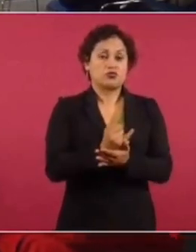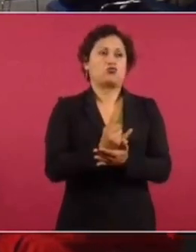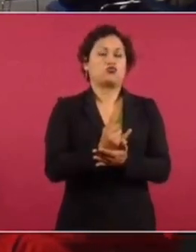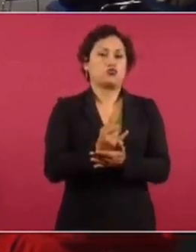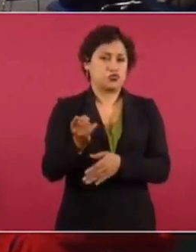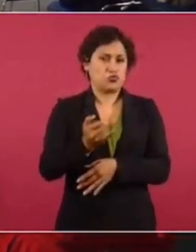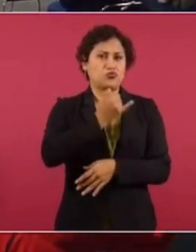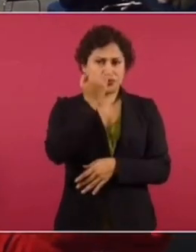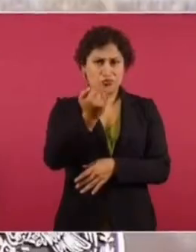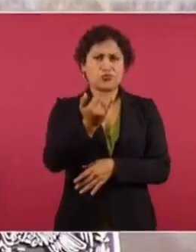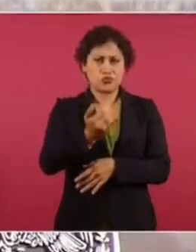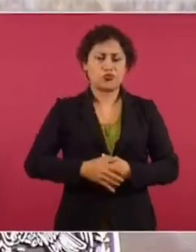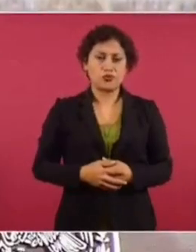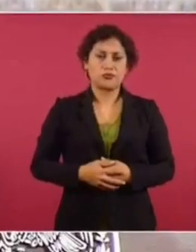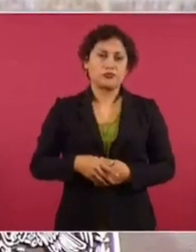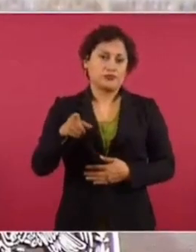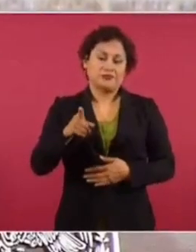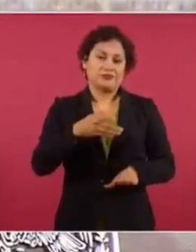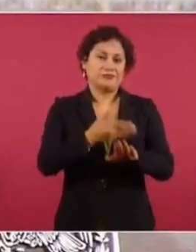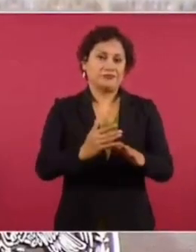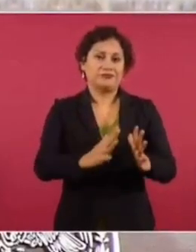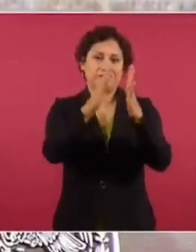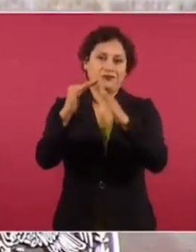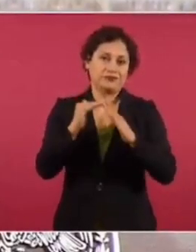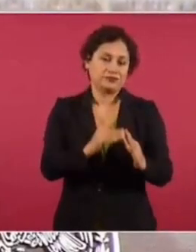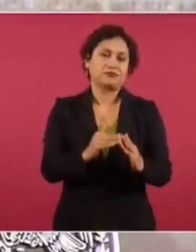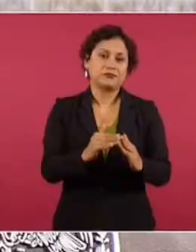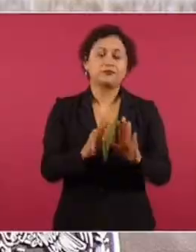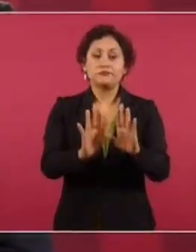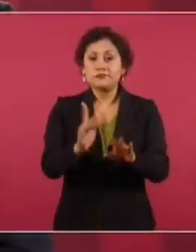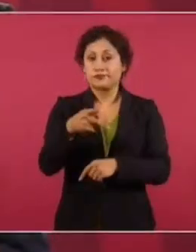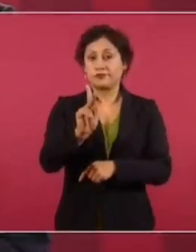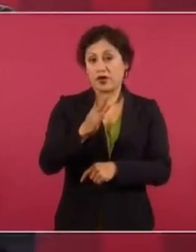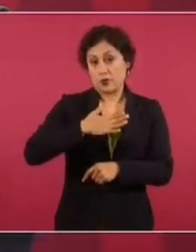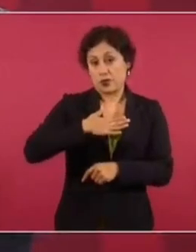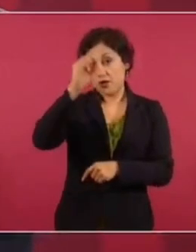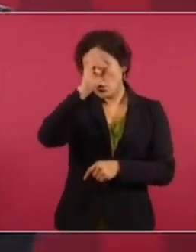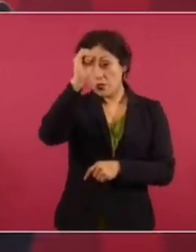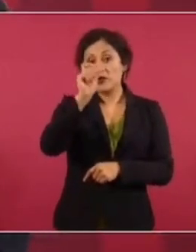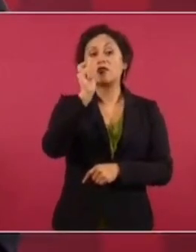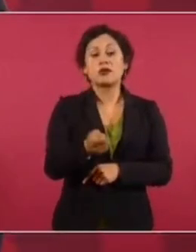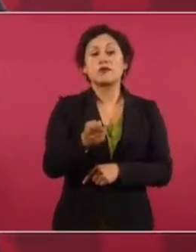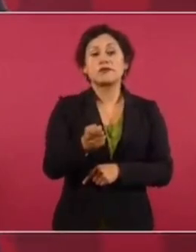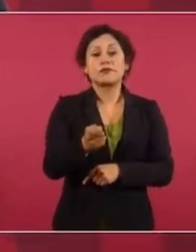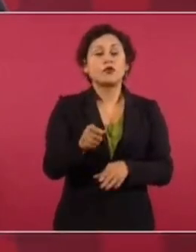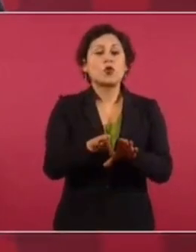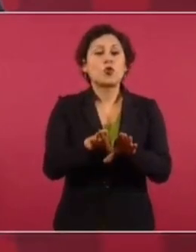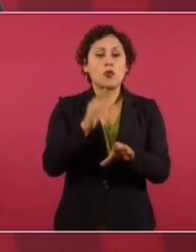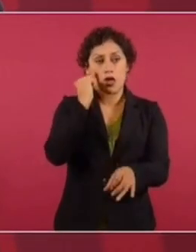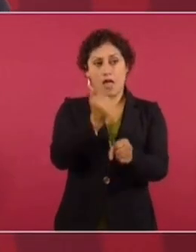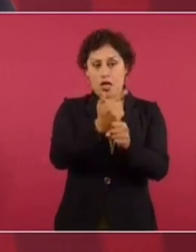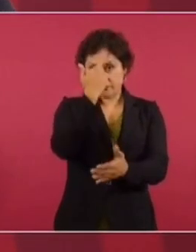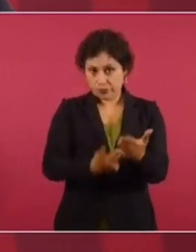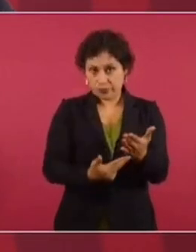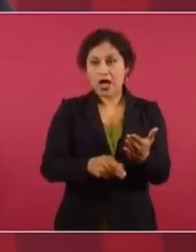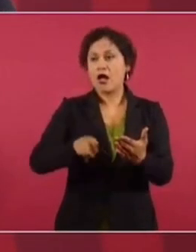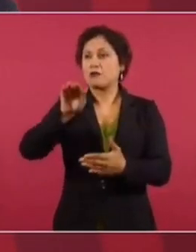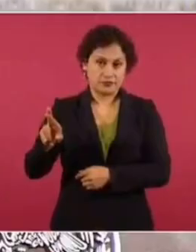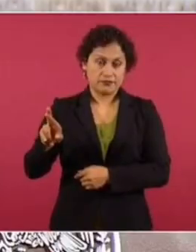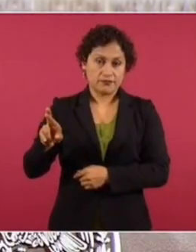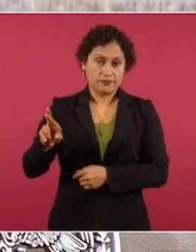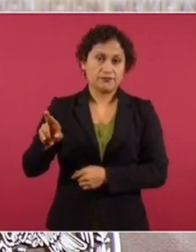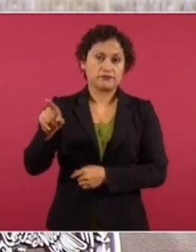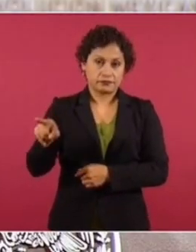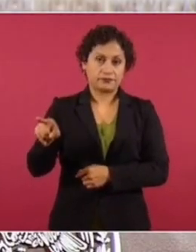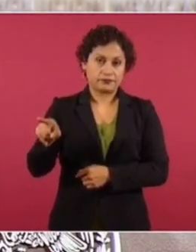equivocadas. Y antidemocráticas. Pero yo creo que el procedimiento es la denuncia ante la Fiscalía.